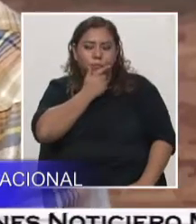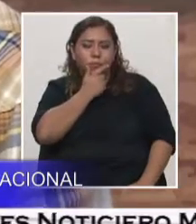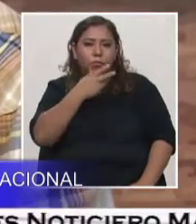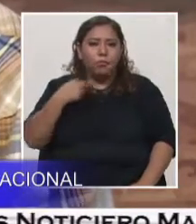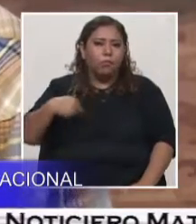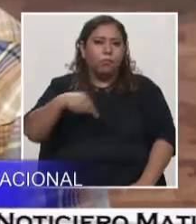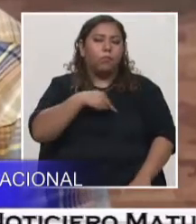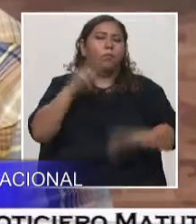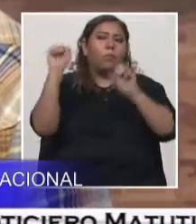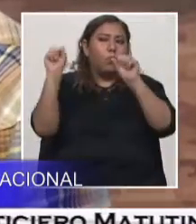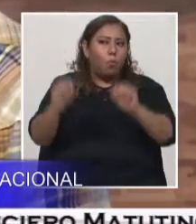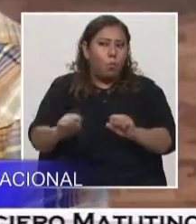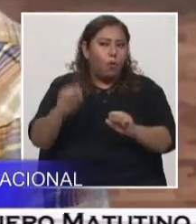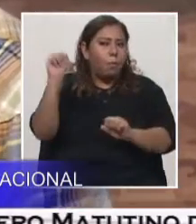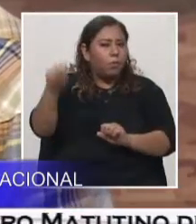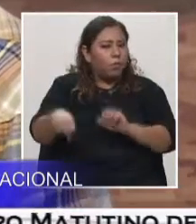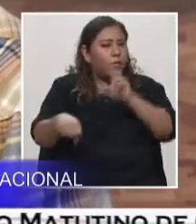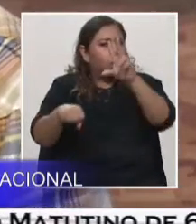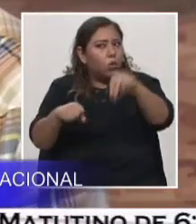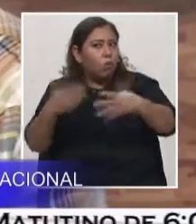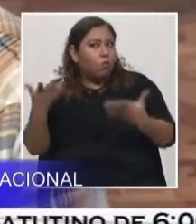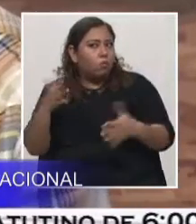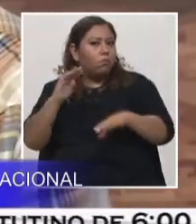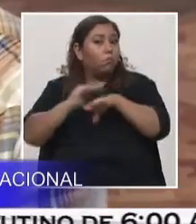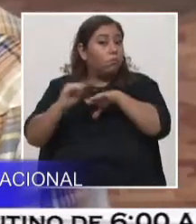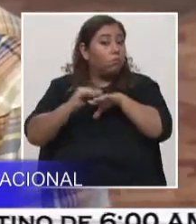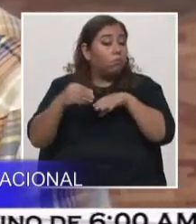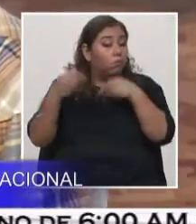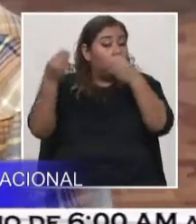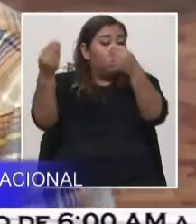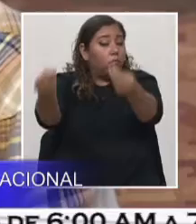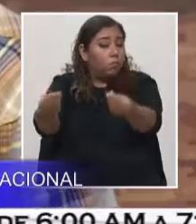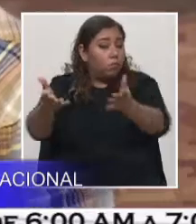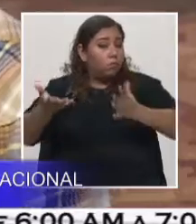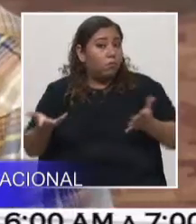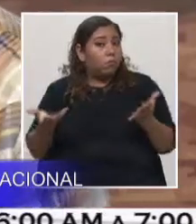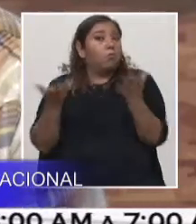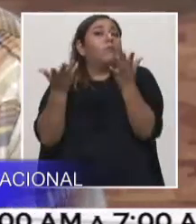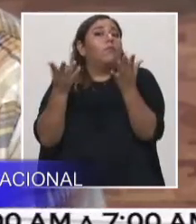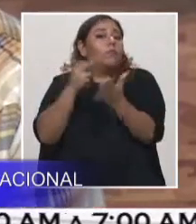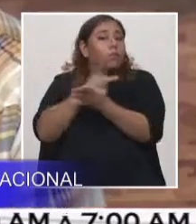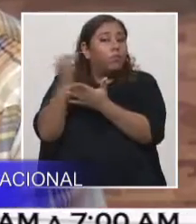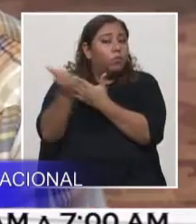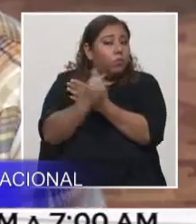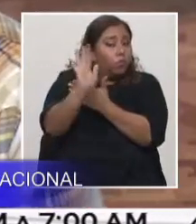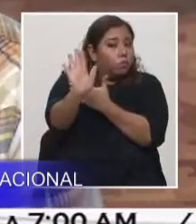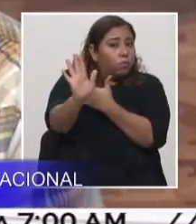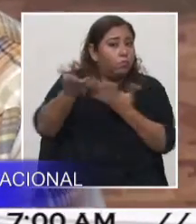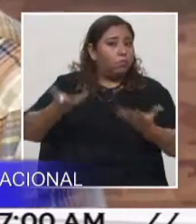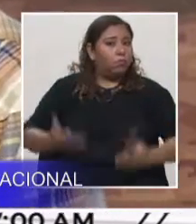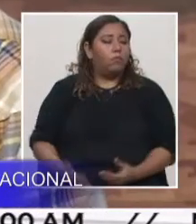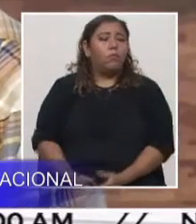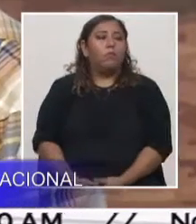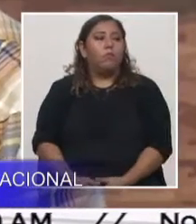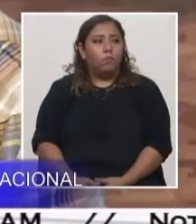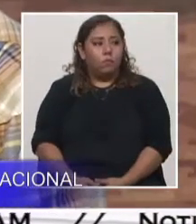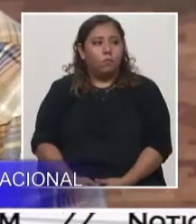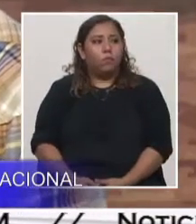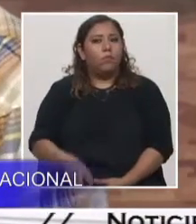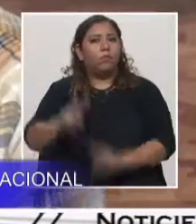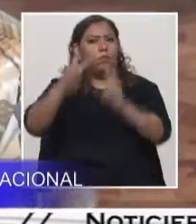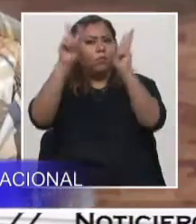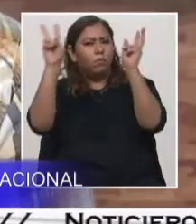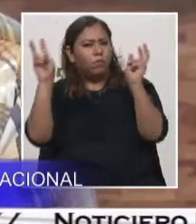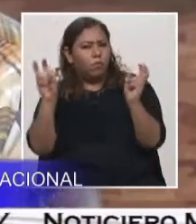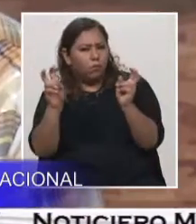para poder acceder a ese licenciamiento que te van a dar las medidas de mitigación de tu proyecto. Entonces, en ese sentido, eso es para el tema de minería